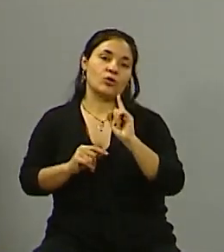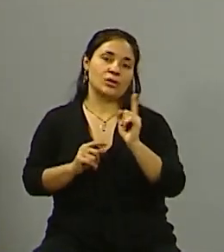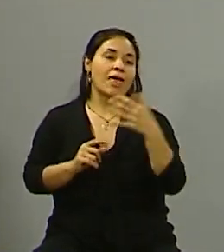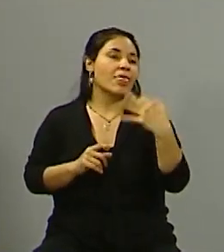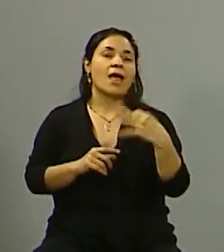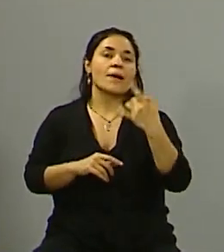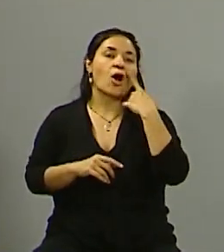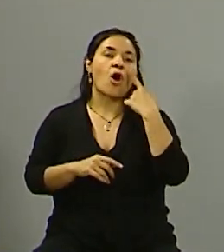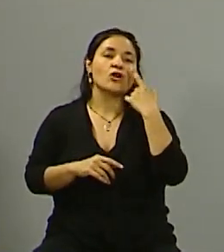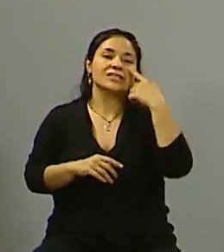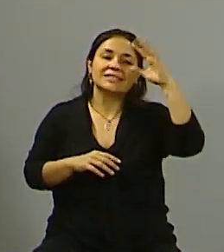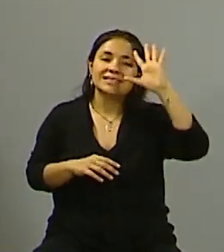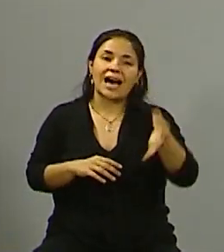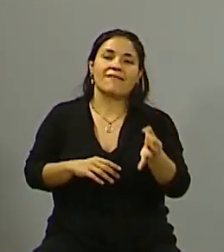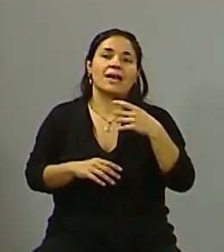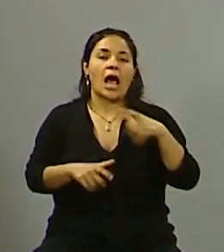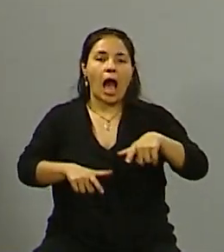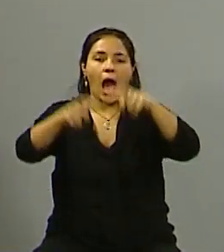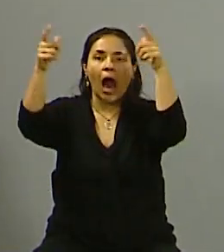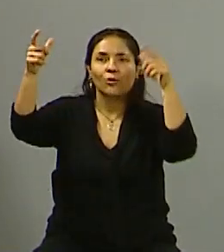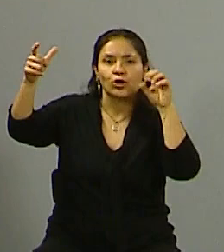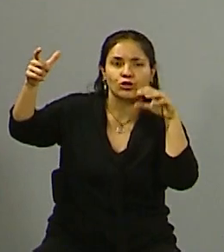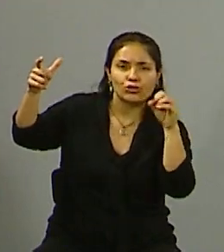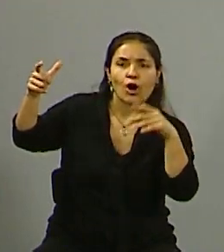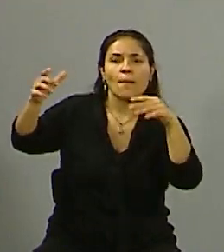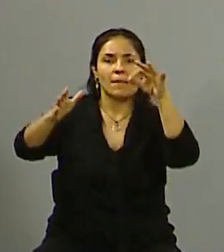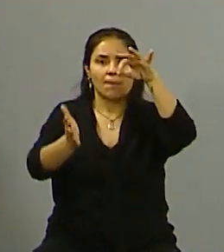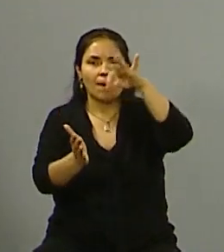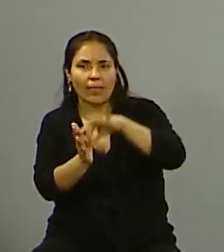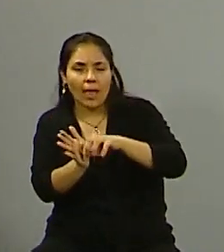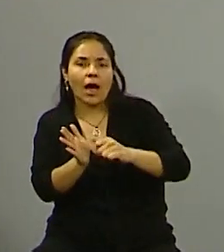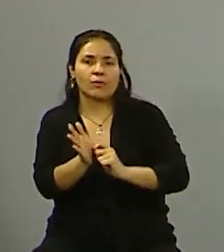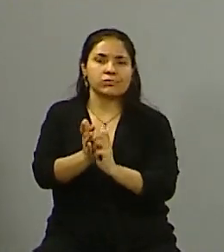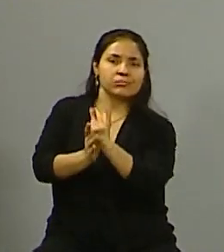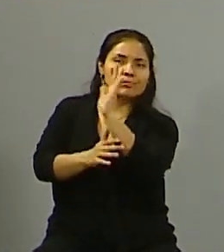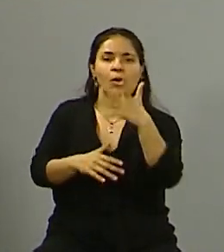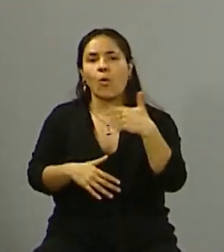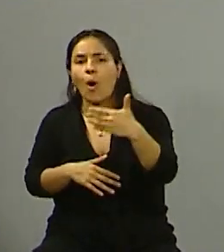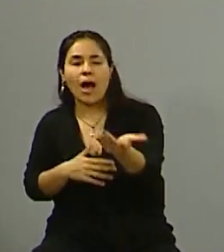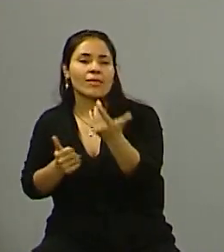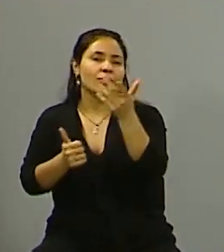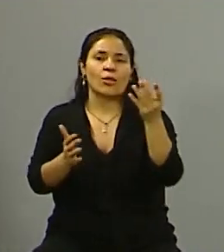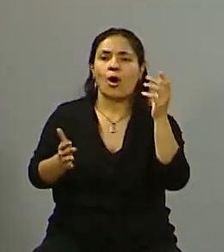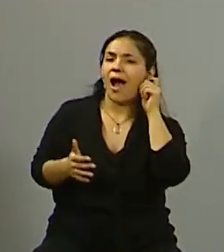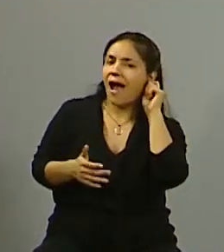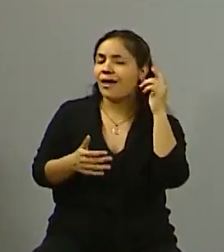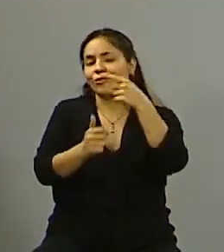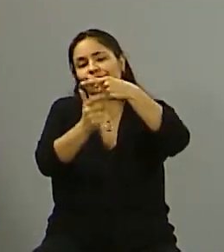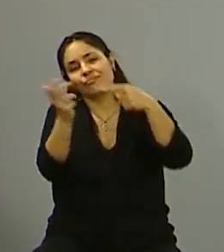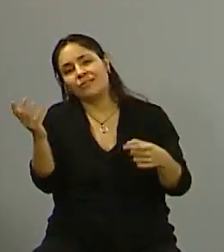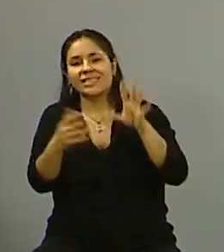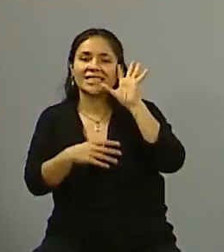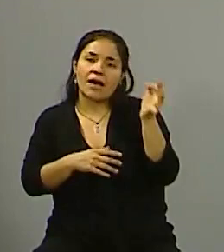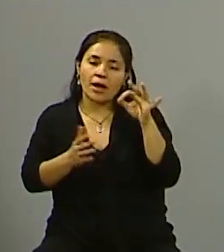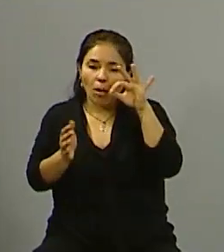de qué especie se trata, cuándo más o menos ha sido plantada. Entonces, se hacía una georreferencia y se